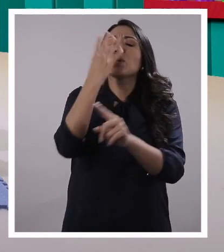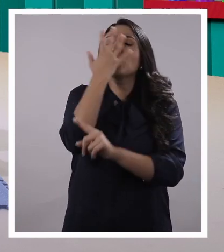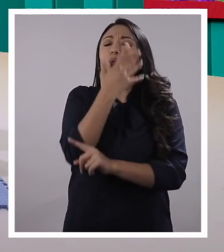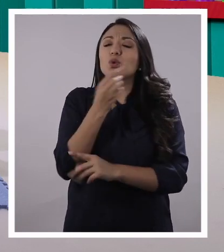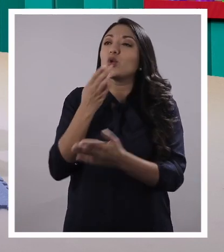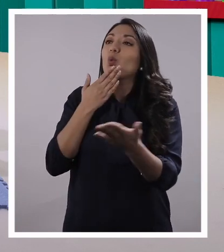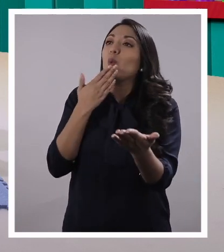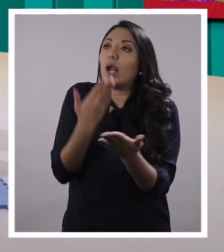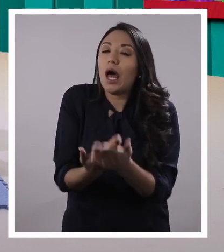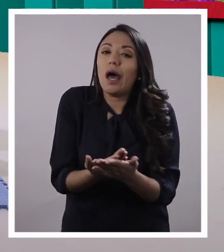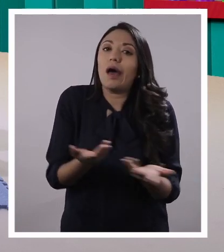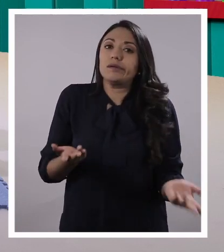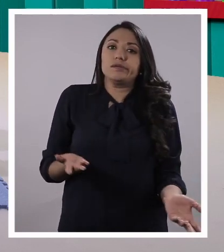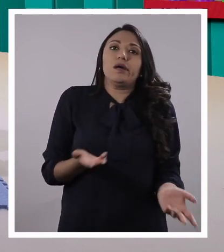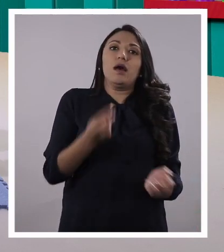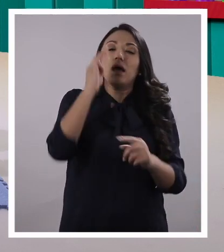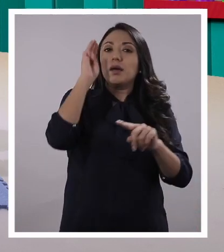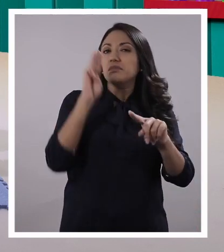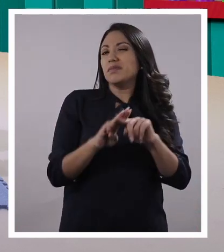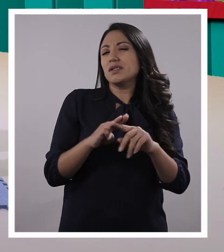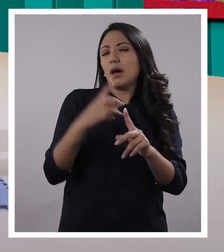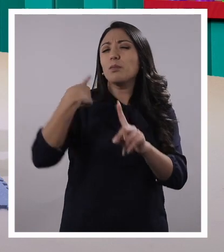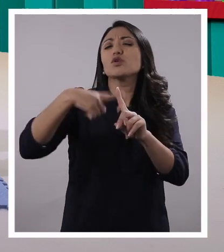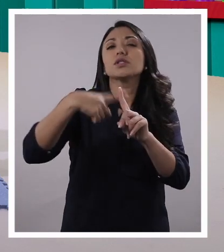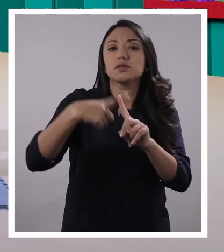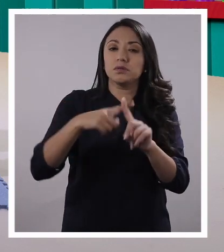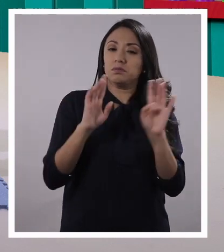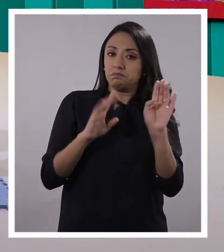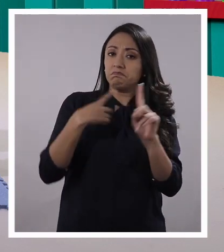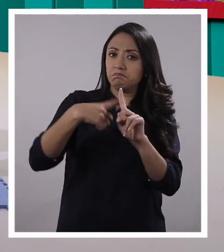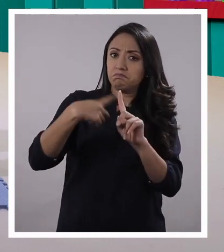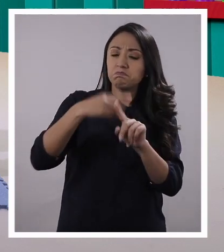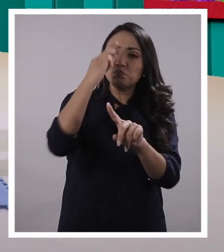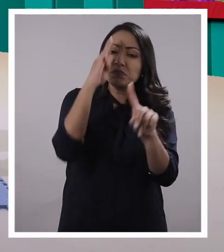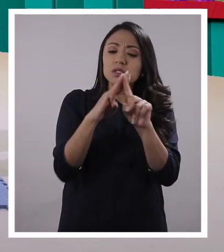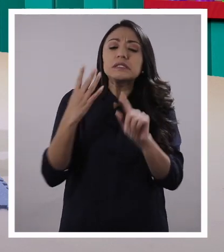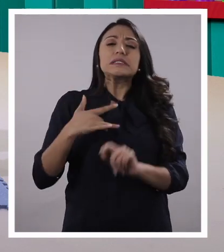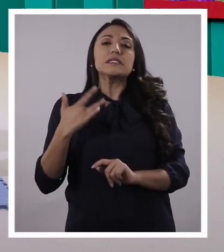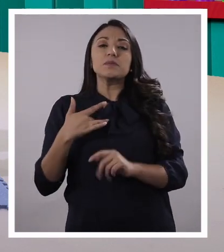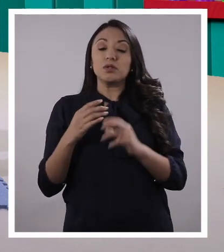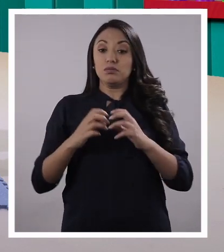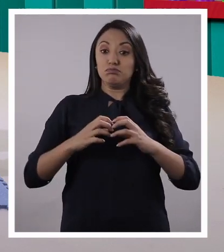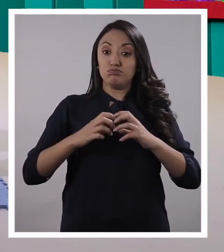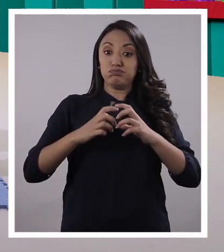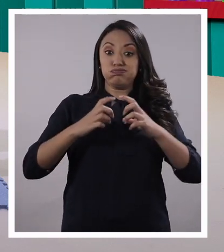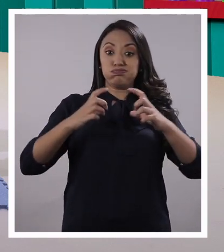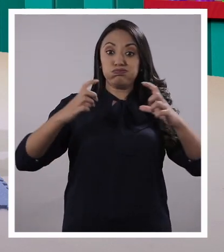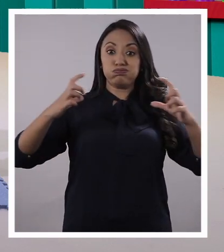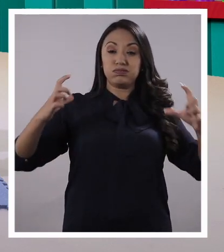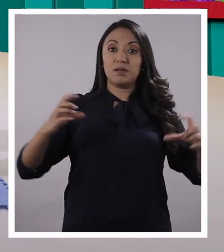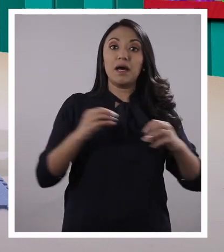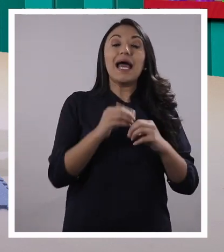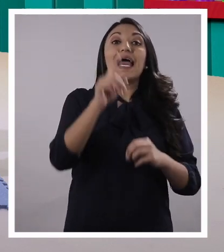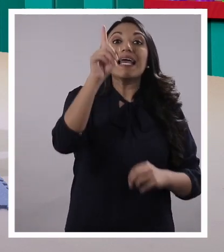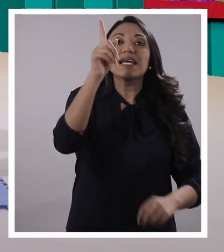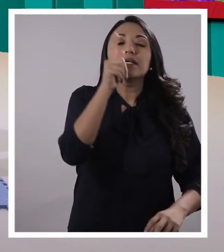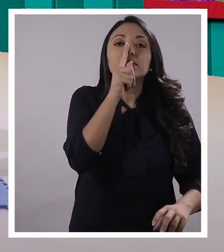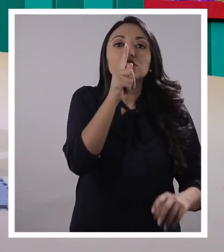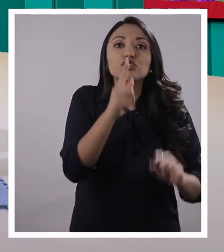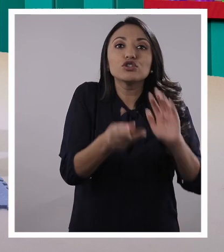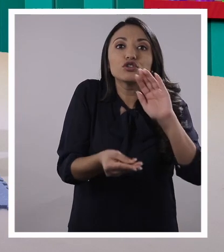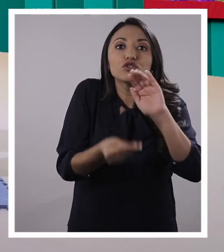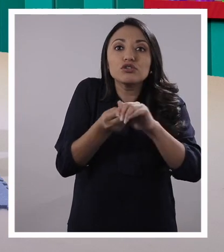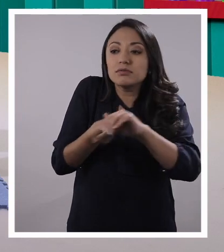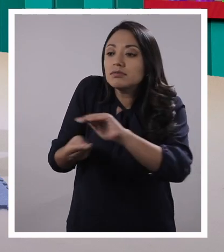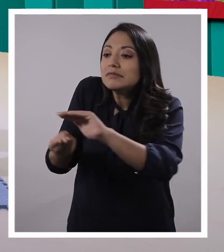de agradecimiento, mensajes positivos para que ese sentimiento crezca. Y les vamos a dejar escondidos en un lugar de la